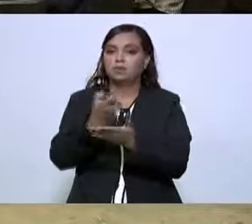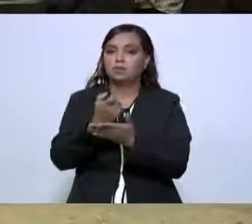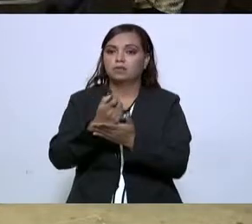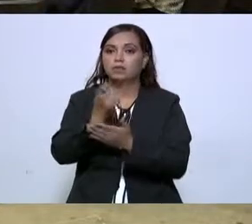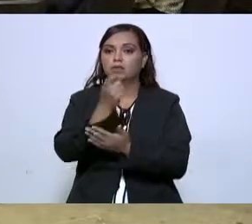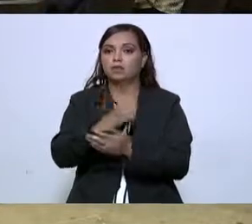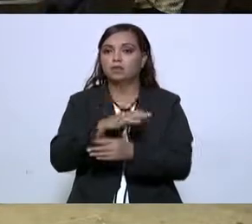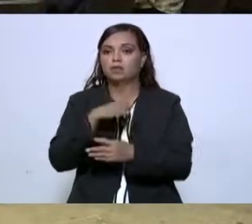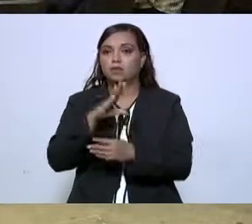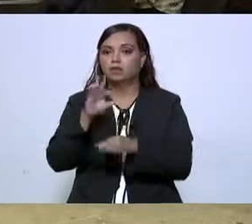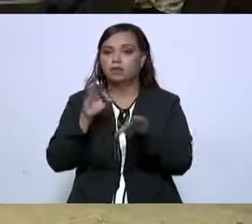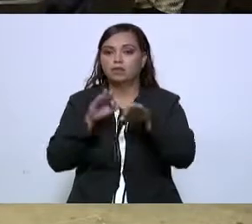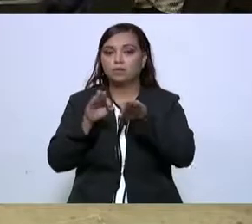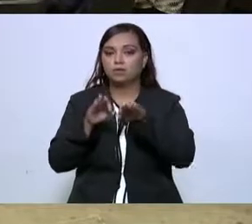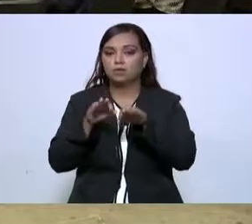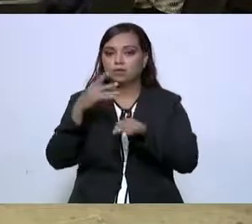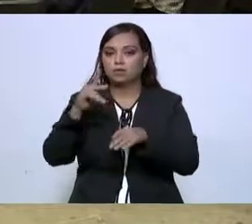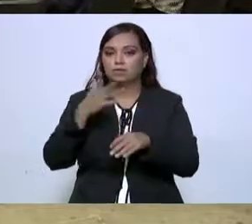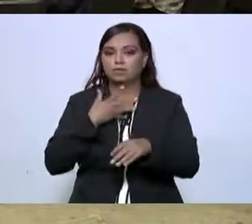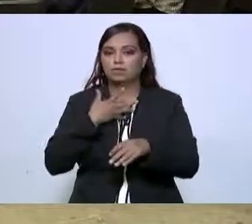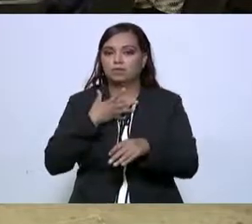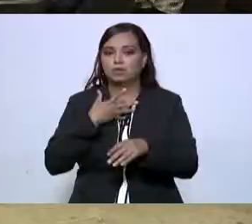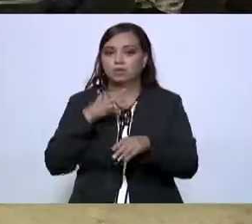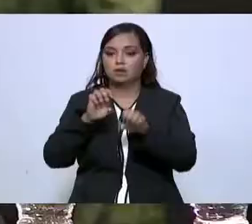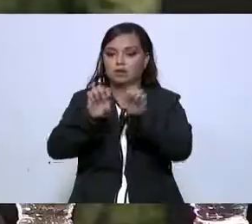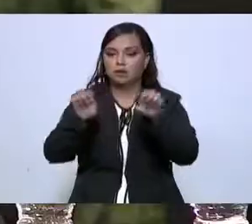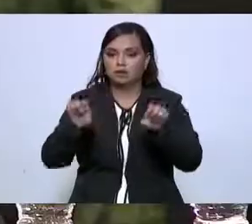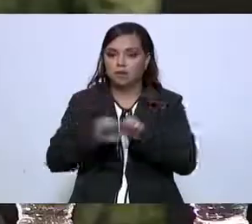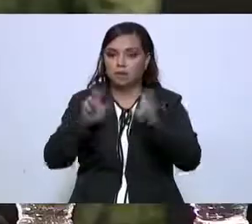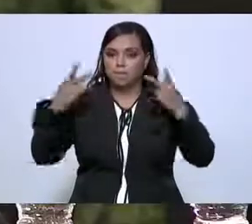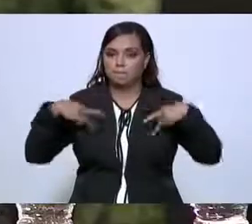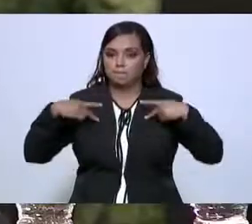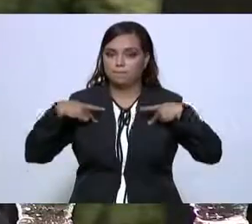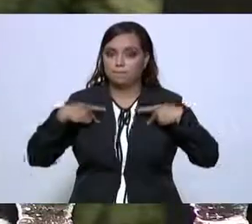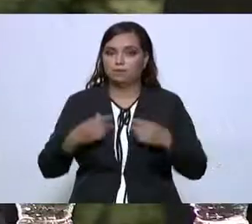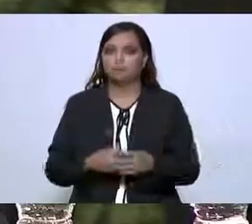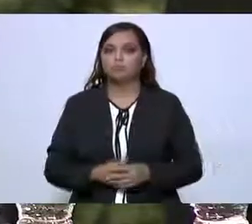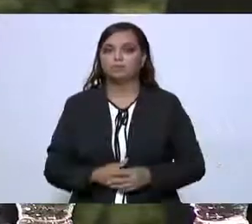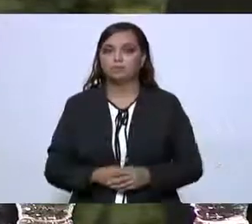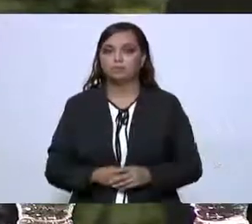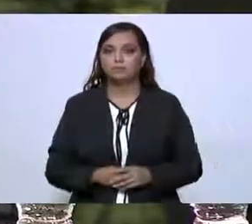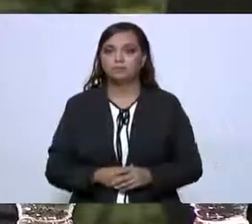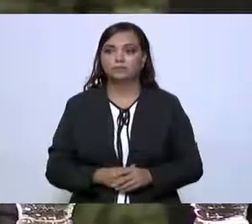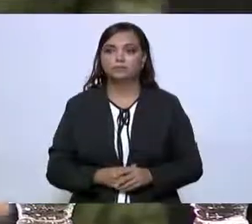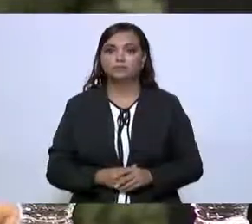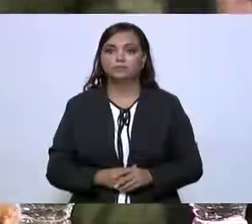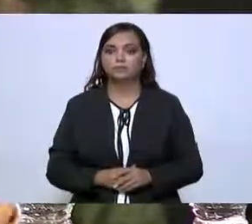gestionar su operación y tener una plantilla de personal. Es cuanto. Muchas gracias.